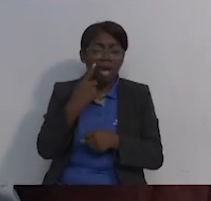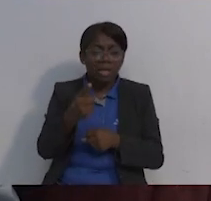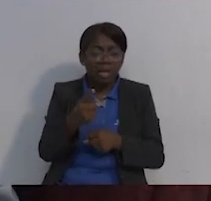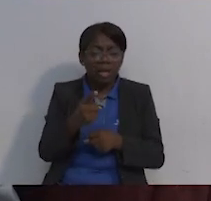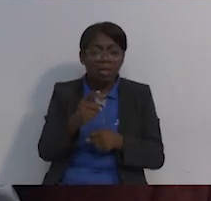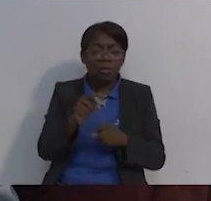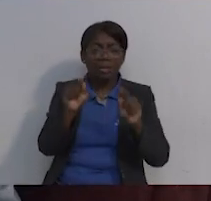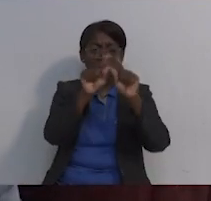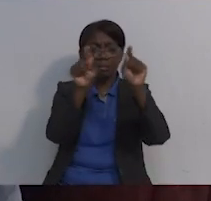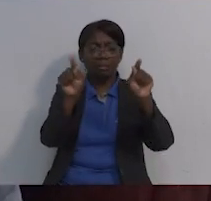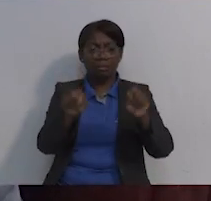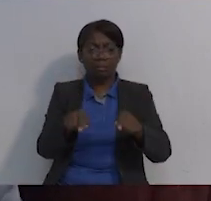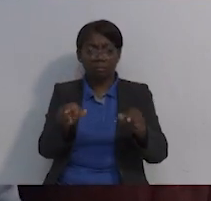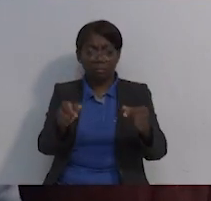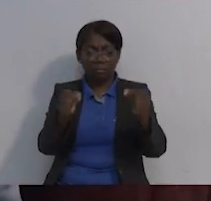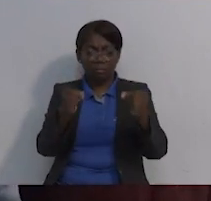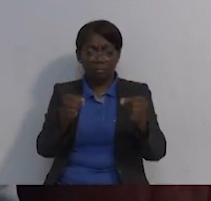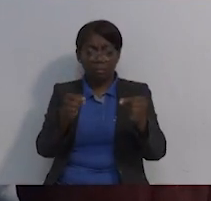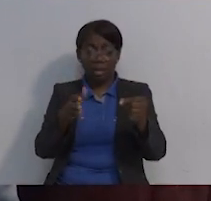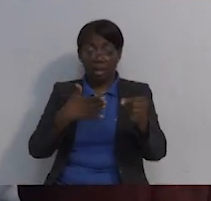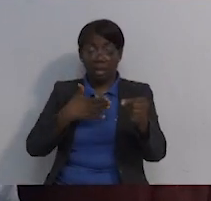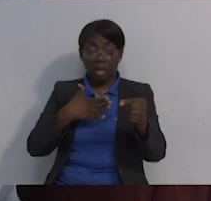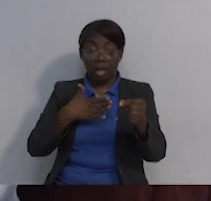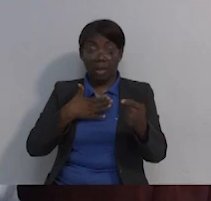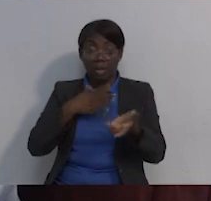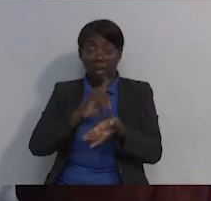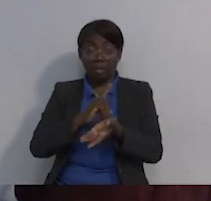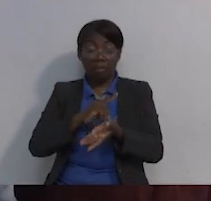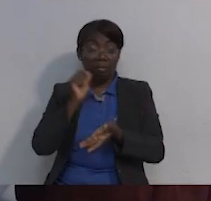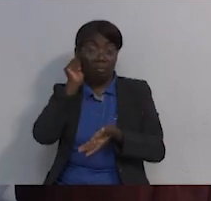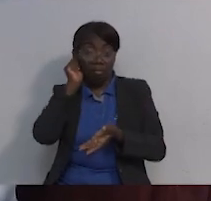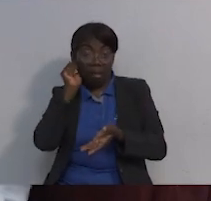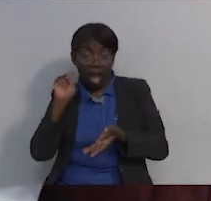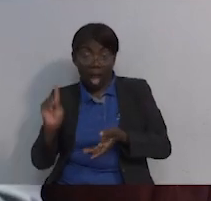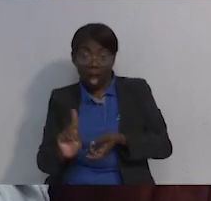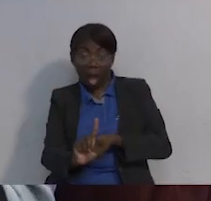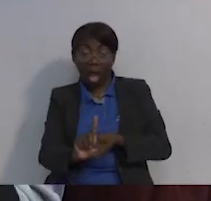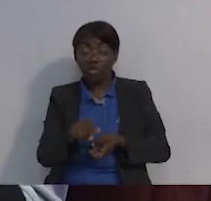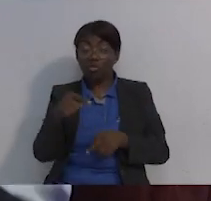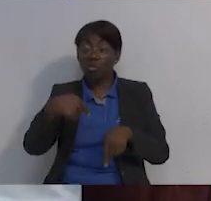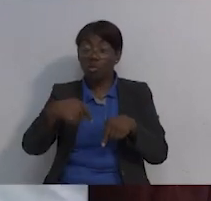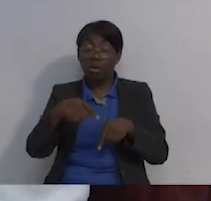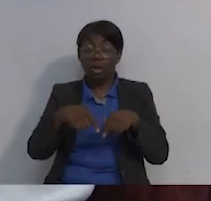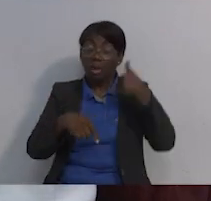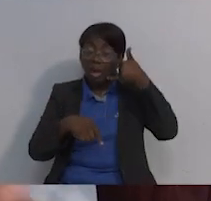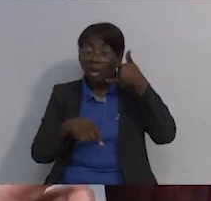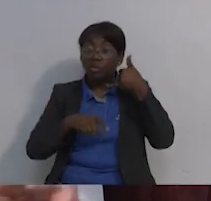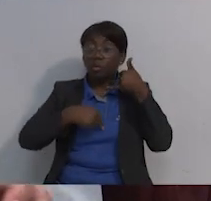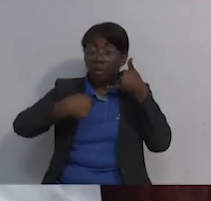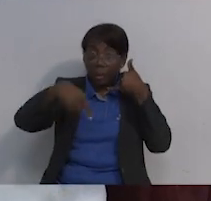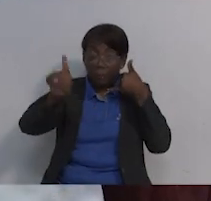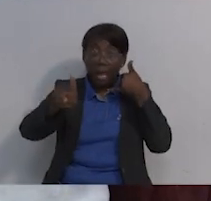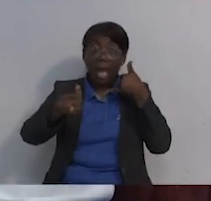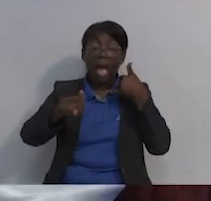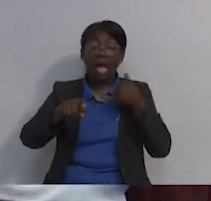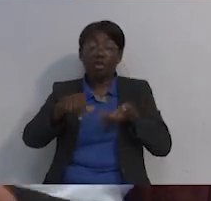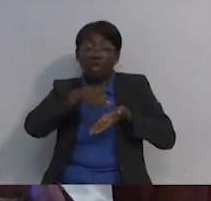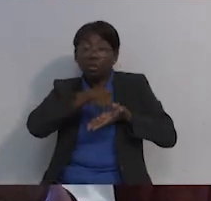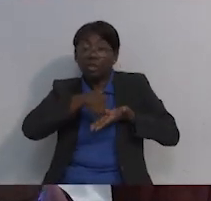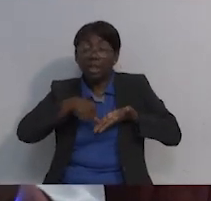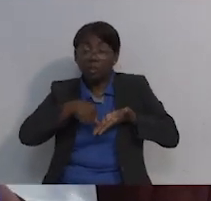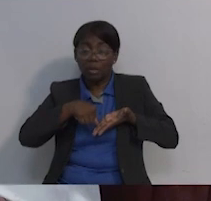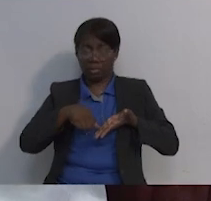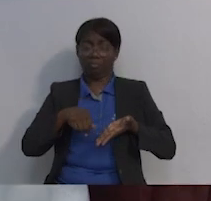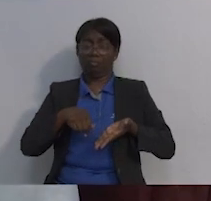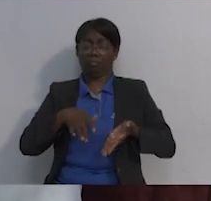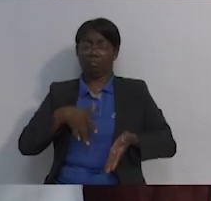En la mamografía sale algo, mi ginecóloga me llama y me dice, te vas de una vez a un